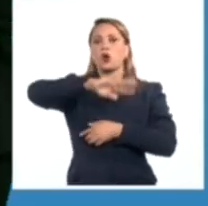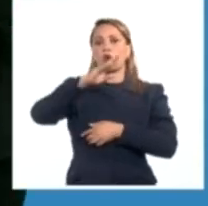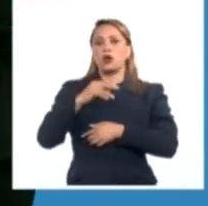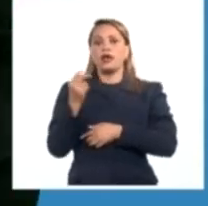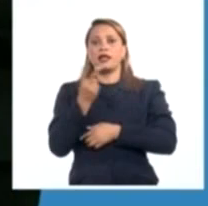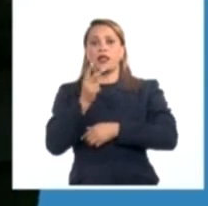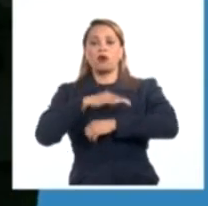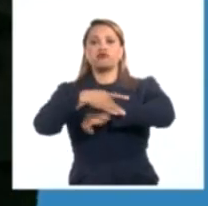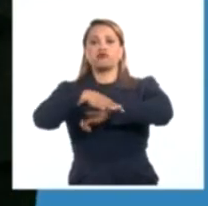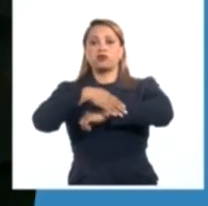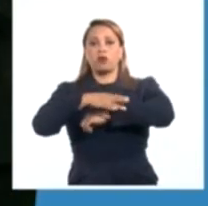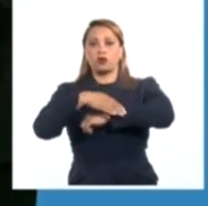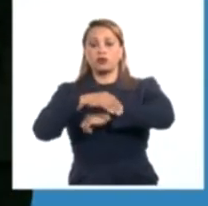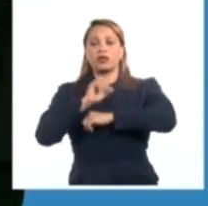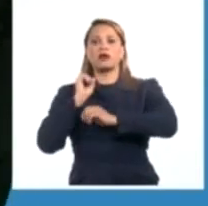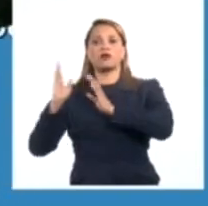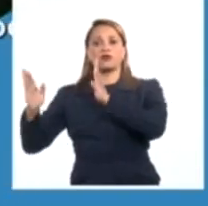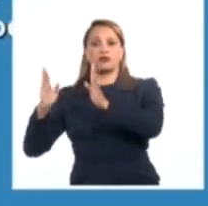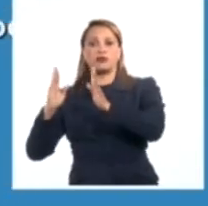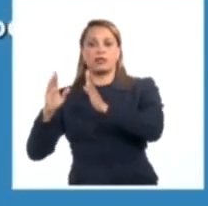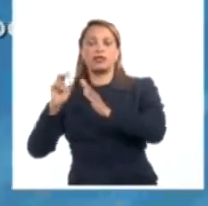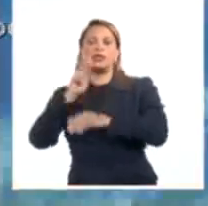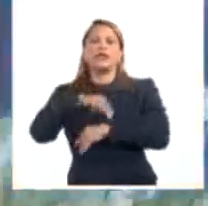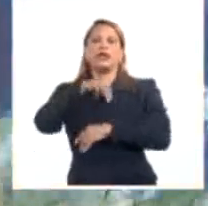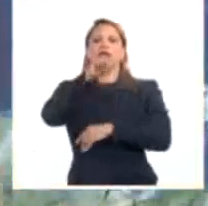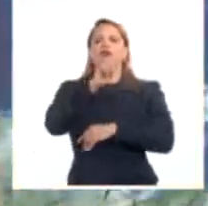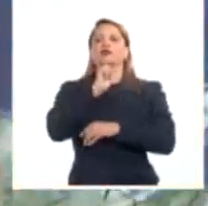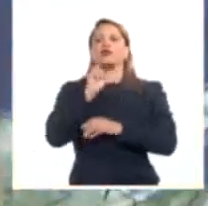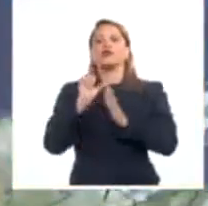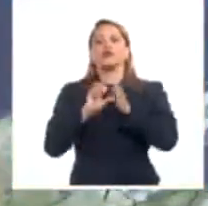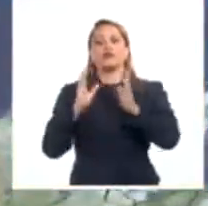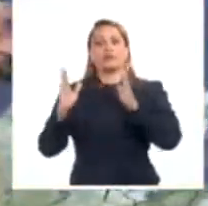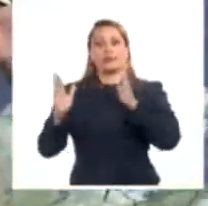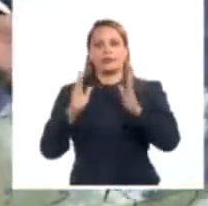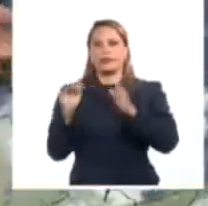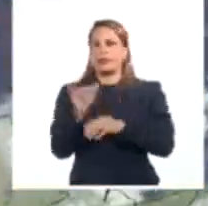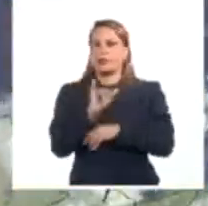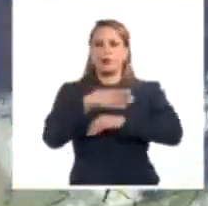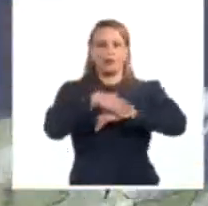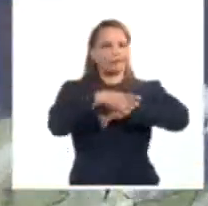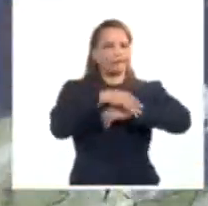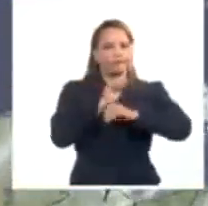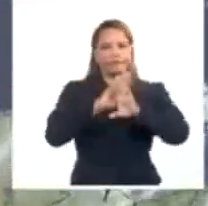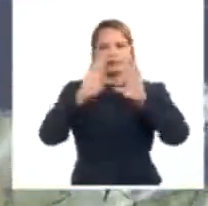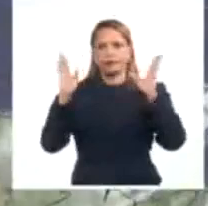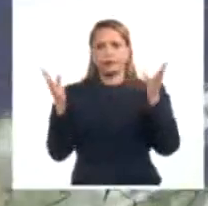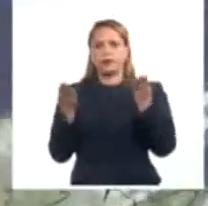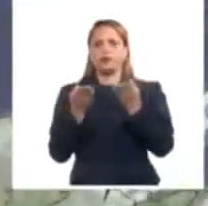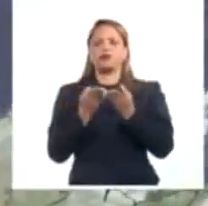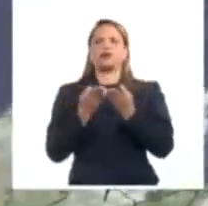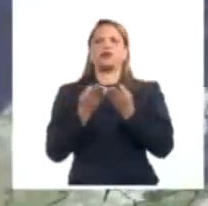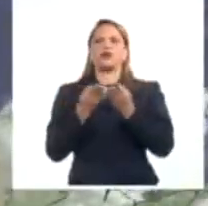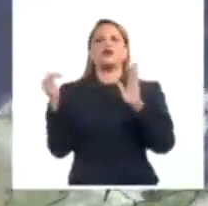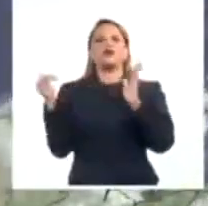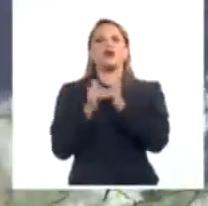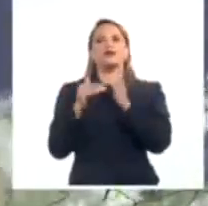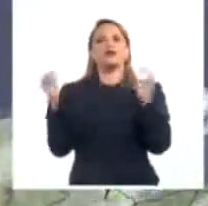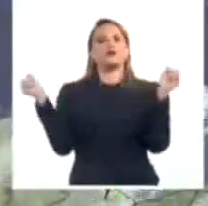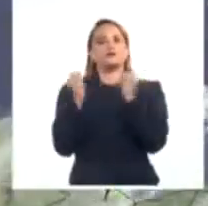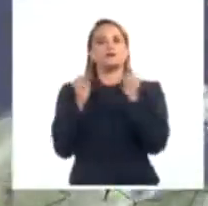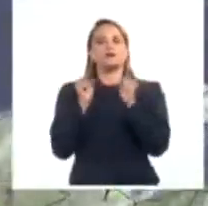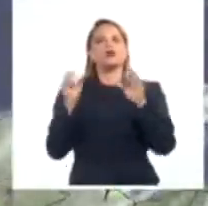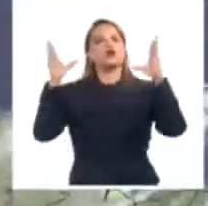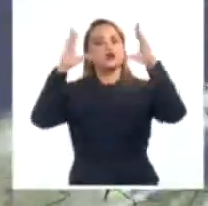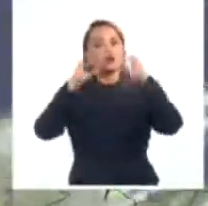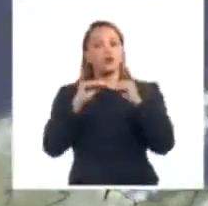occidentales, también en el norte central y poco oleaje en el resto de las costas. Así que ya usted sabe, una tarde invernal en Occidente con una noche